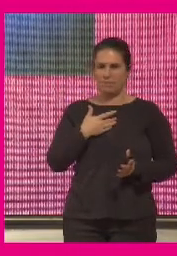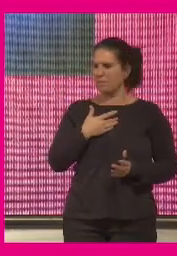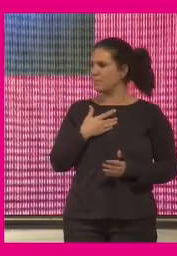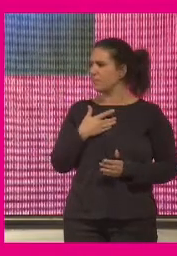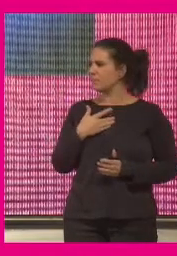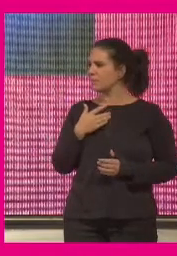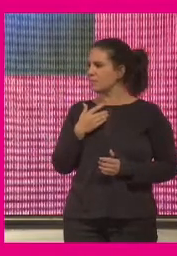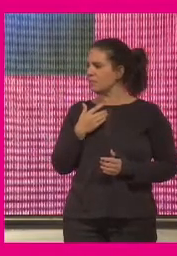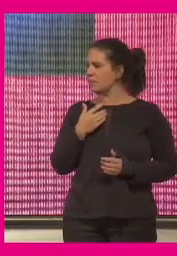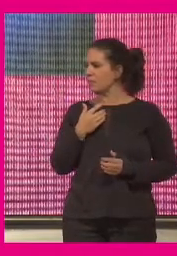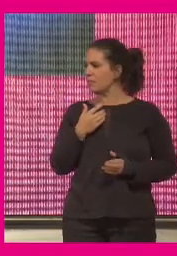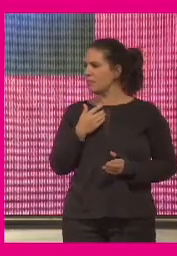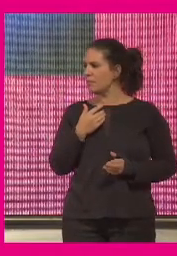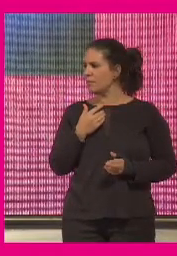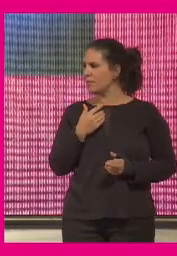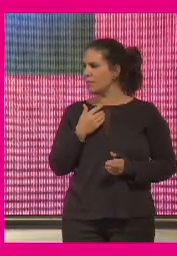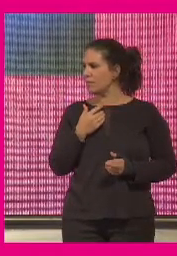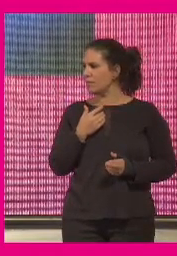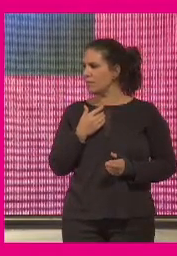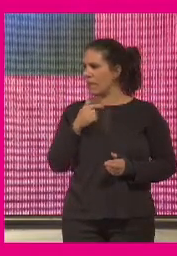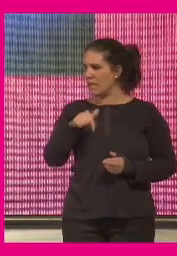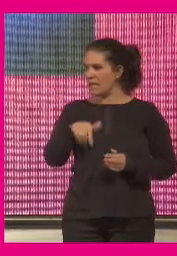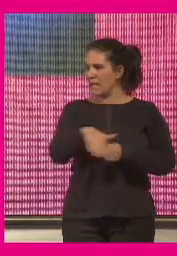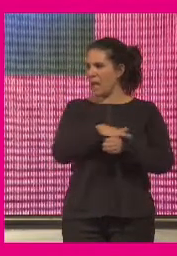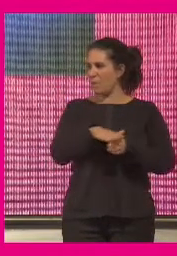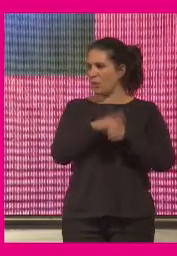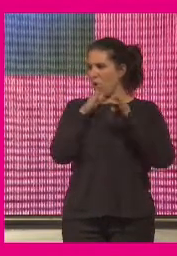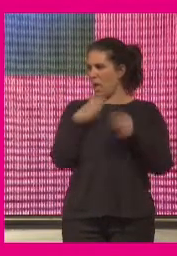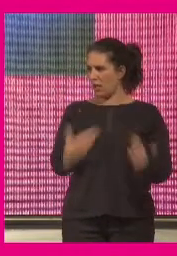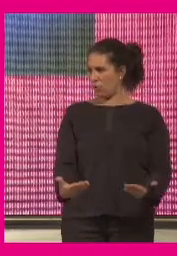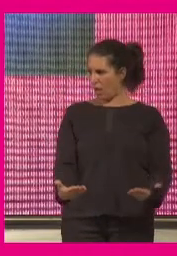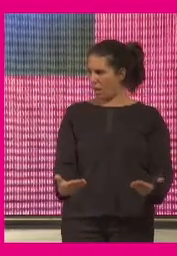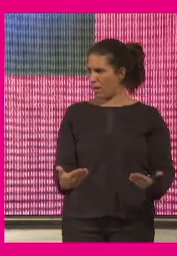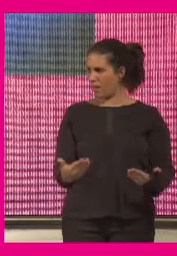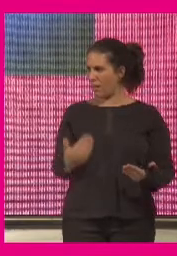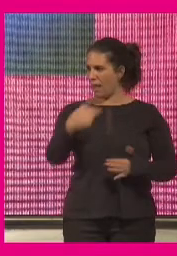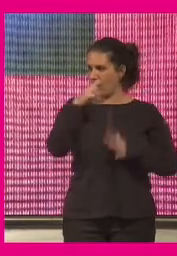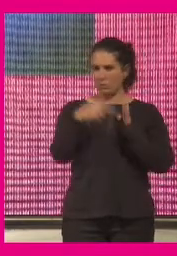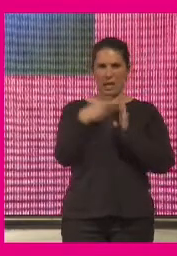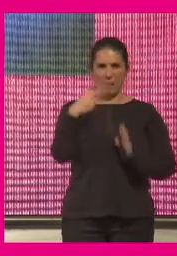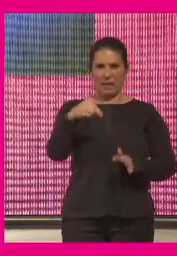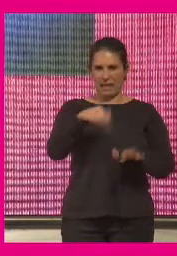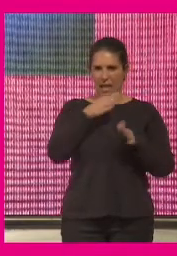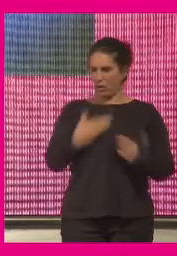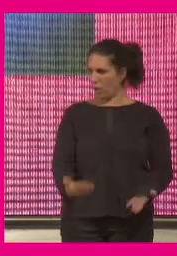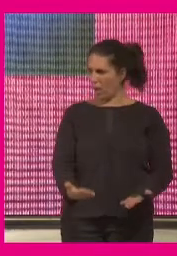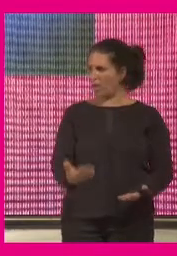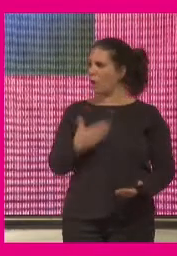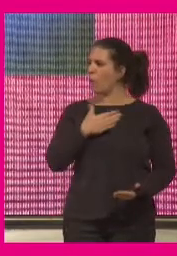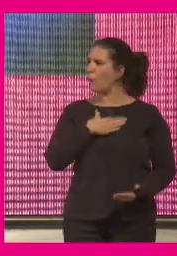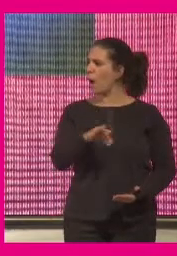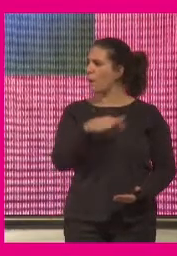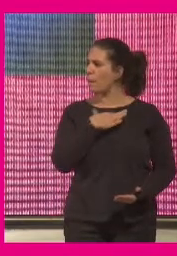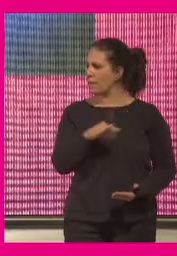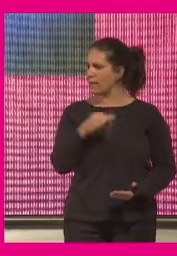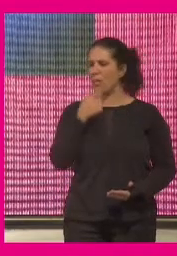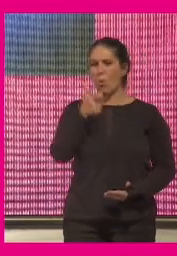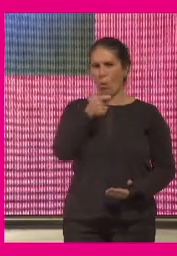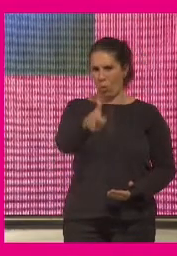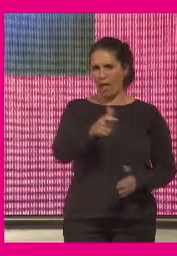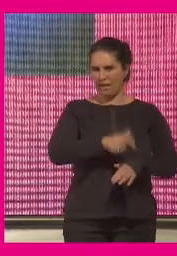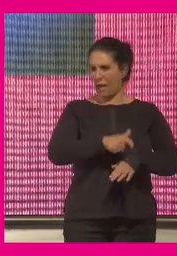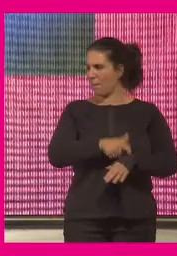tenemos que movernos no hay otro mundo ideal este es el mundo que tenemos en 2020 ¿no? y probablemente durará mucho tiempo ¿no?